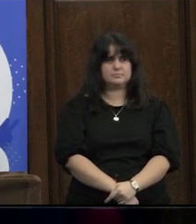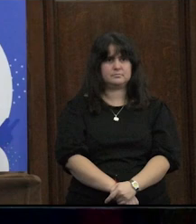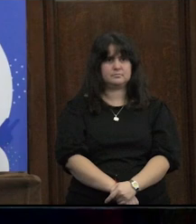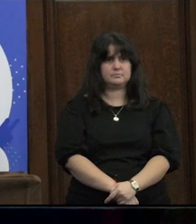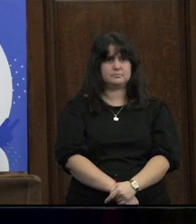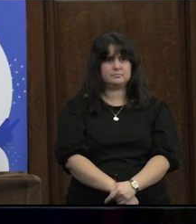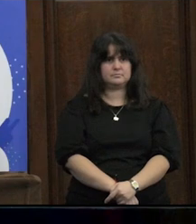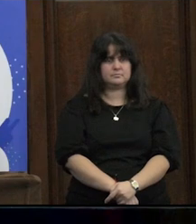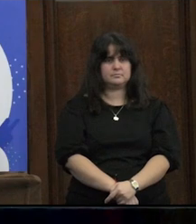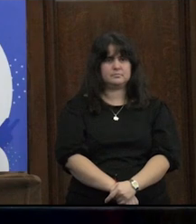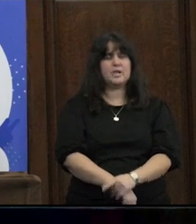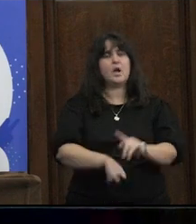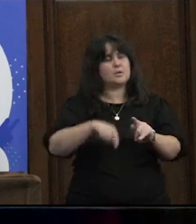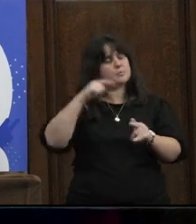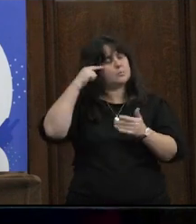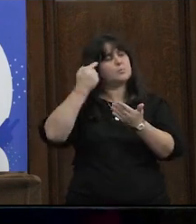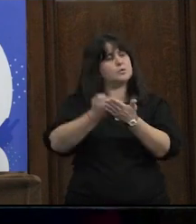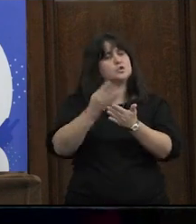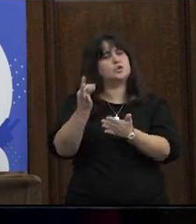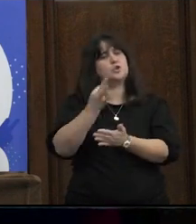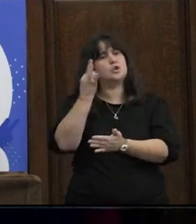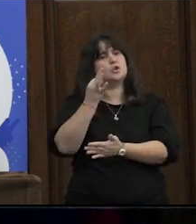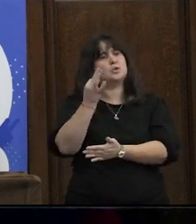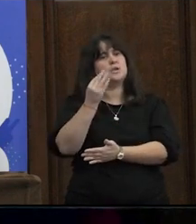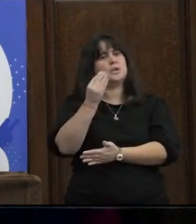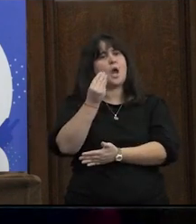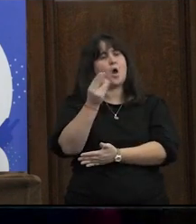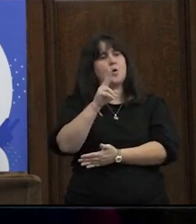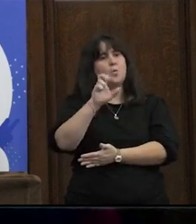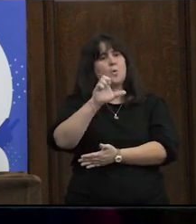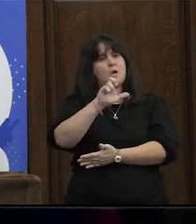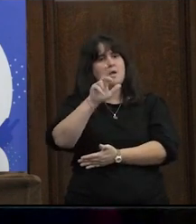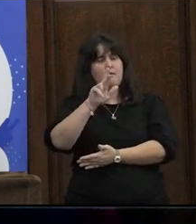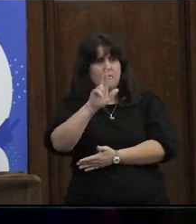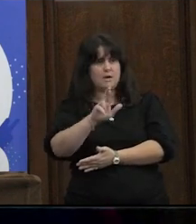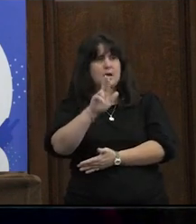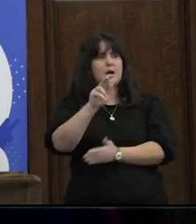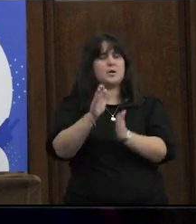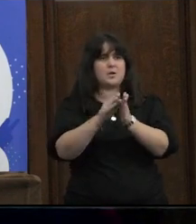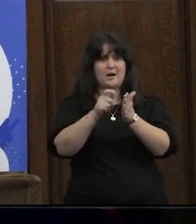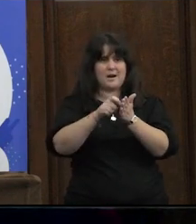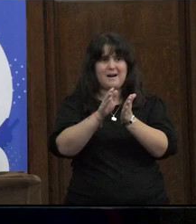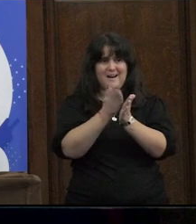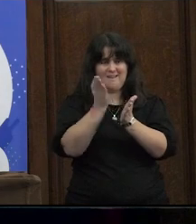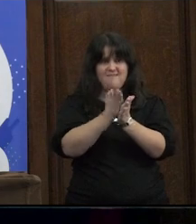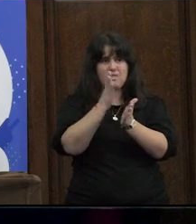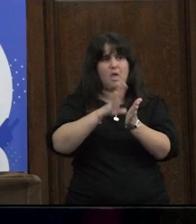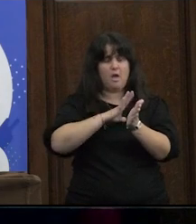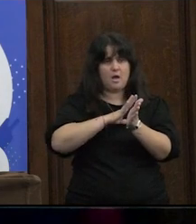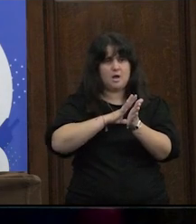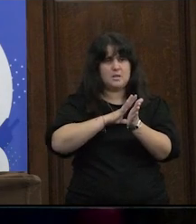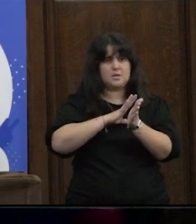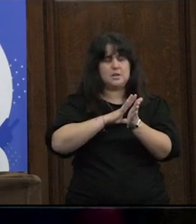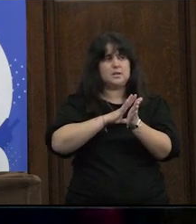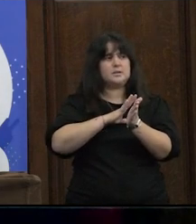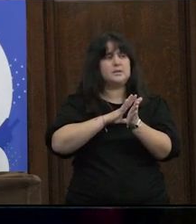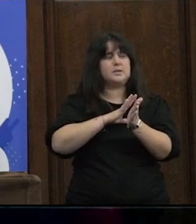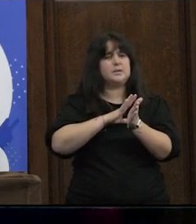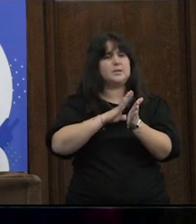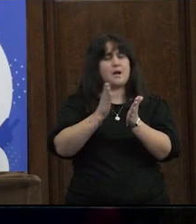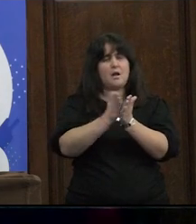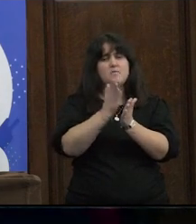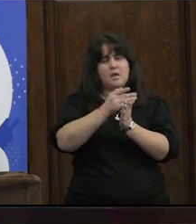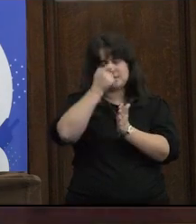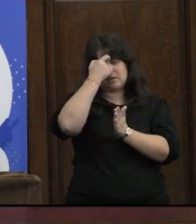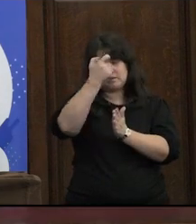Teresa Lauretis propuso la teoría queer en la revista Nature una de las del mayor